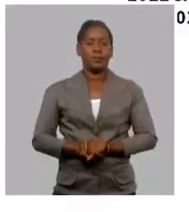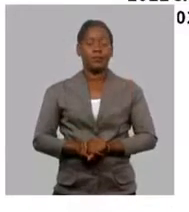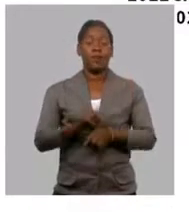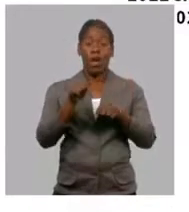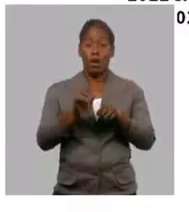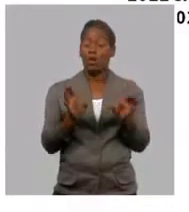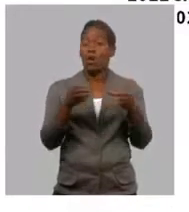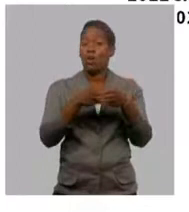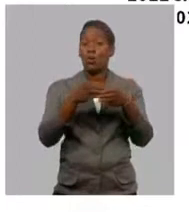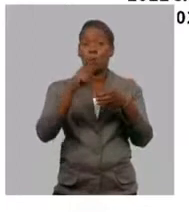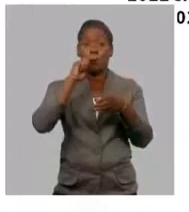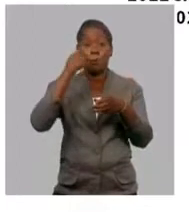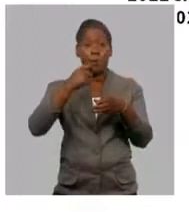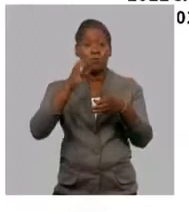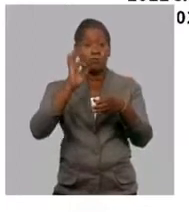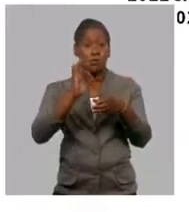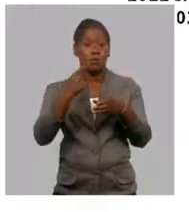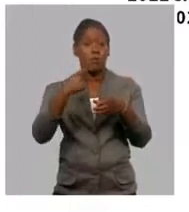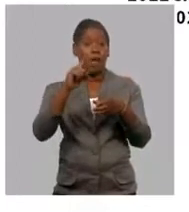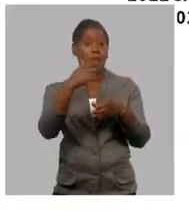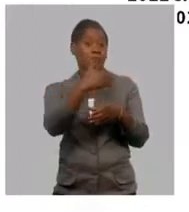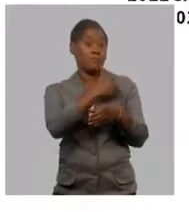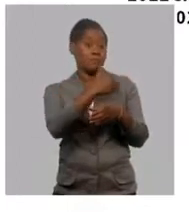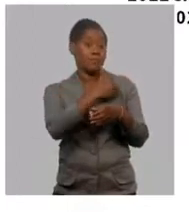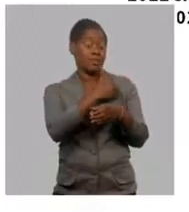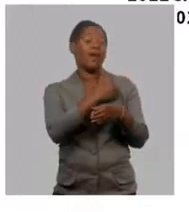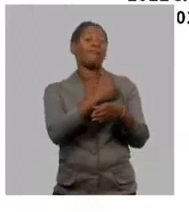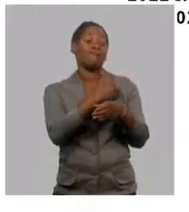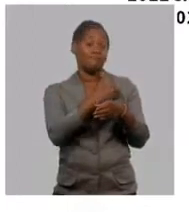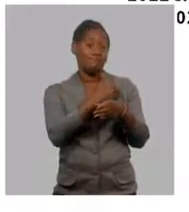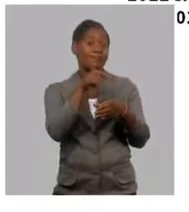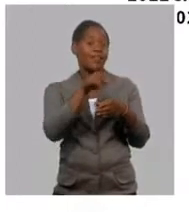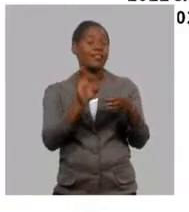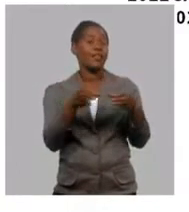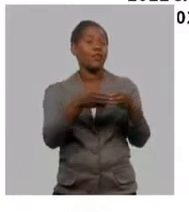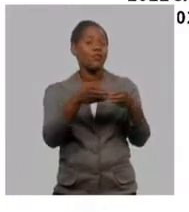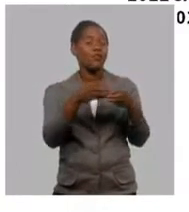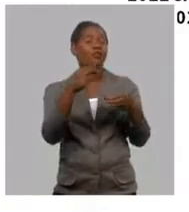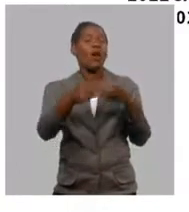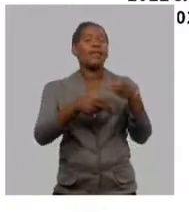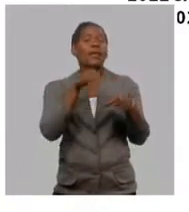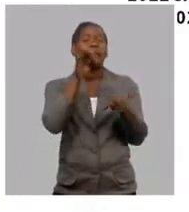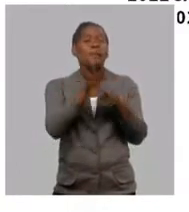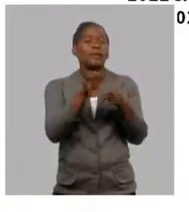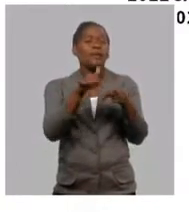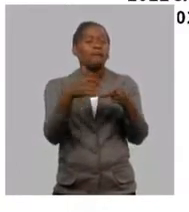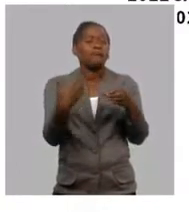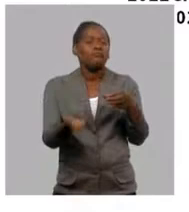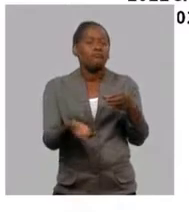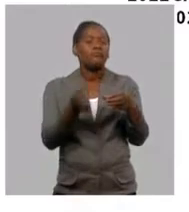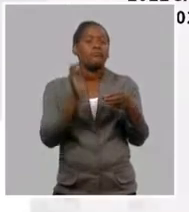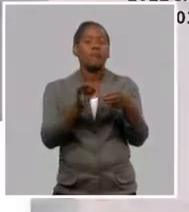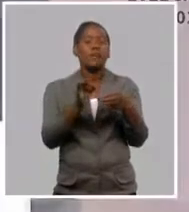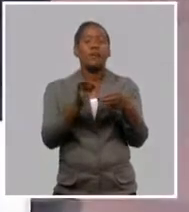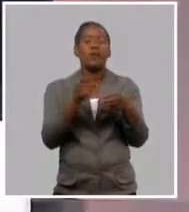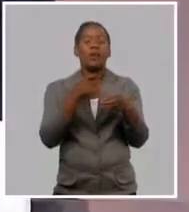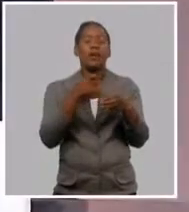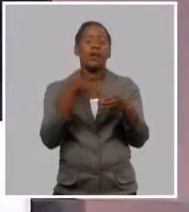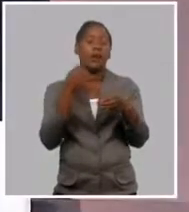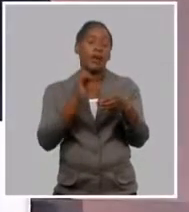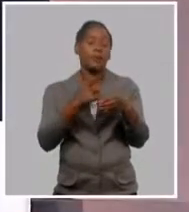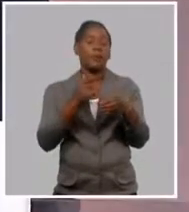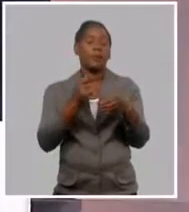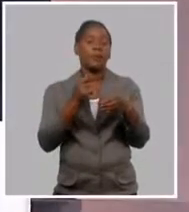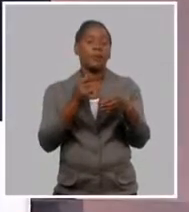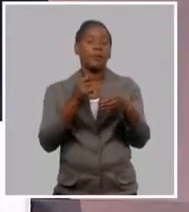varones, esto ya ha sido conciliado con el Ministerio de la Fuerza Armada Revolucionaria, los varones van al servicio militar y bueno, se iniciaría el curso académico